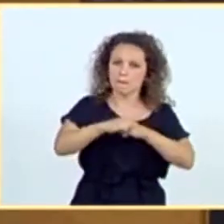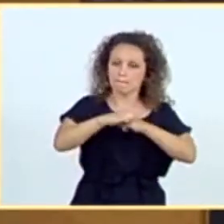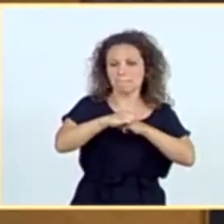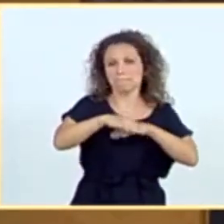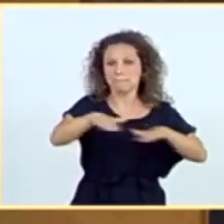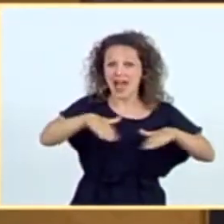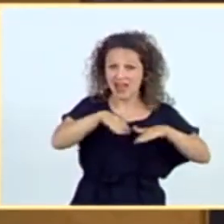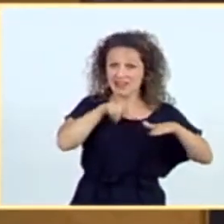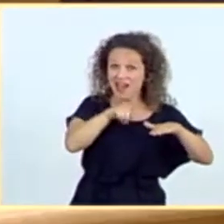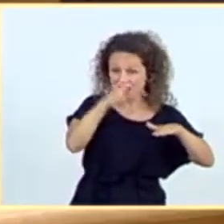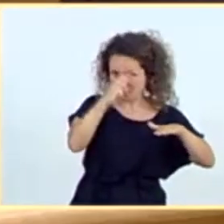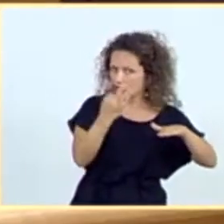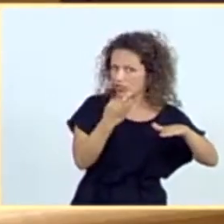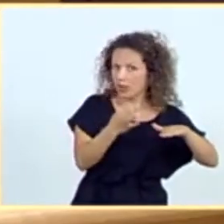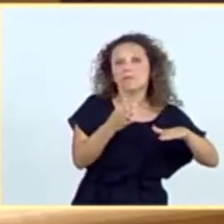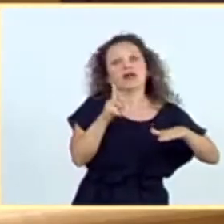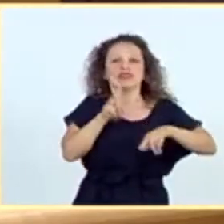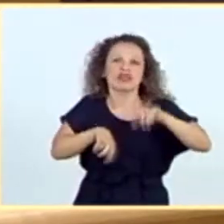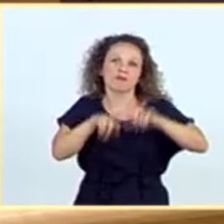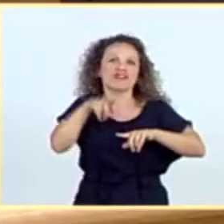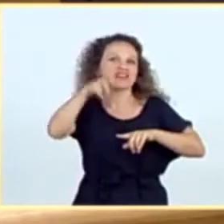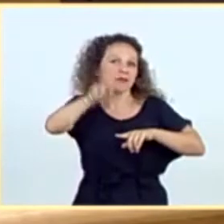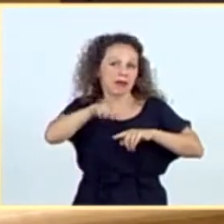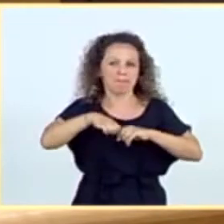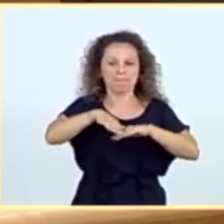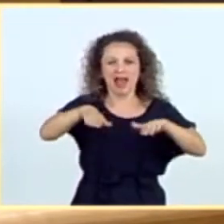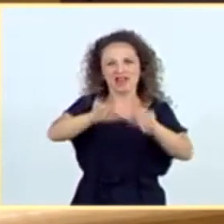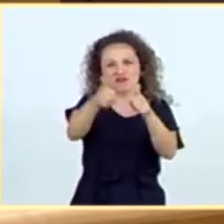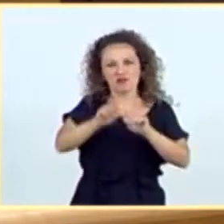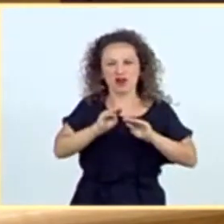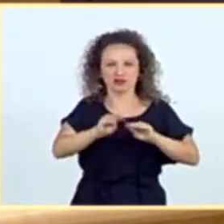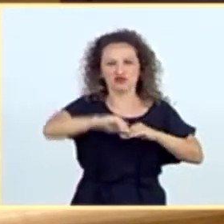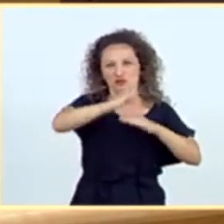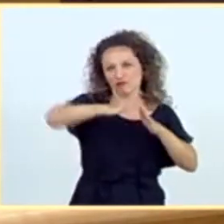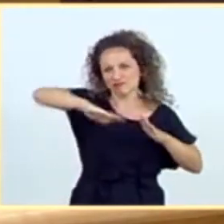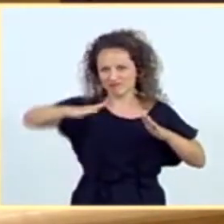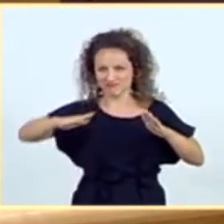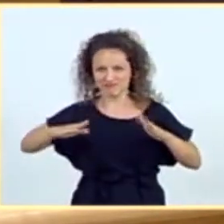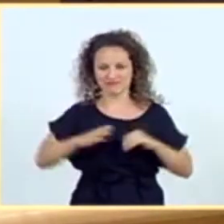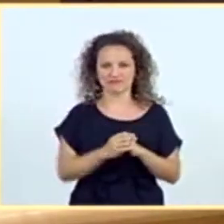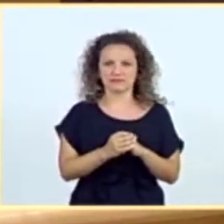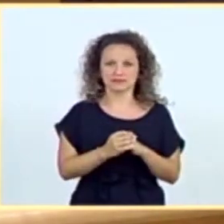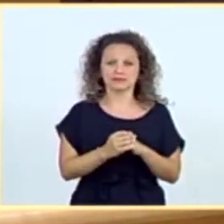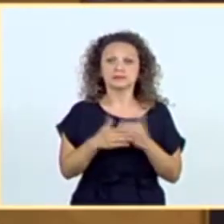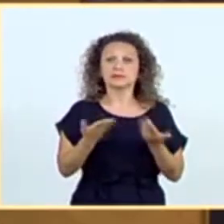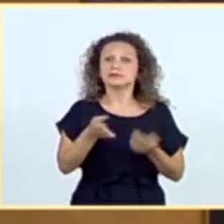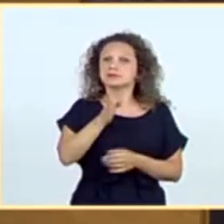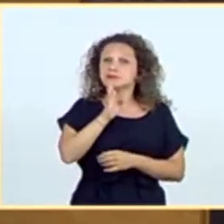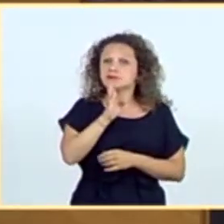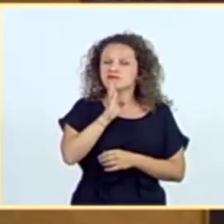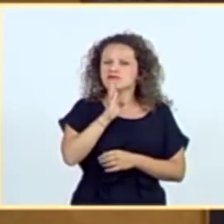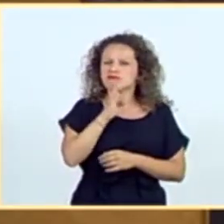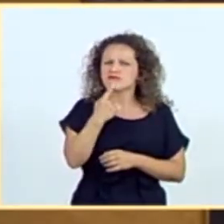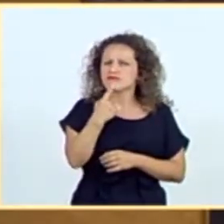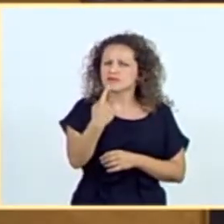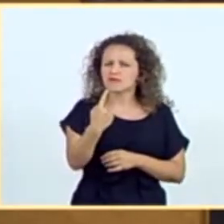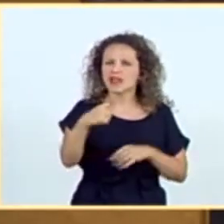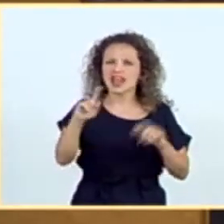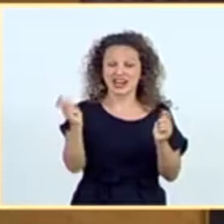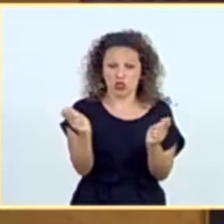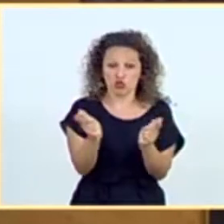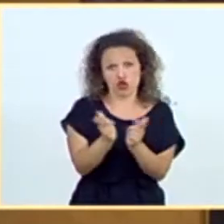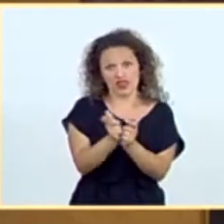cosa que no siempre ocurre dependiendo de la orografía de cada playa. La decisión con respecto a la reducción de esa